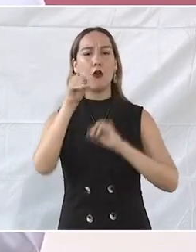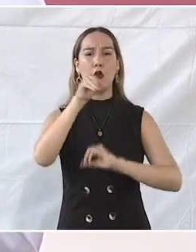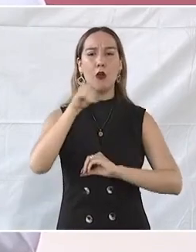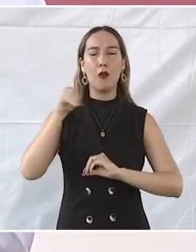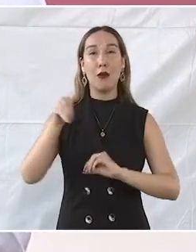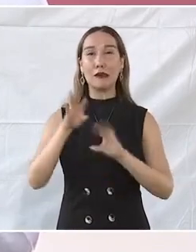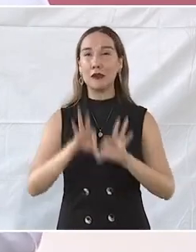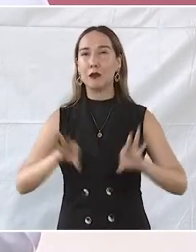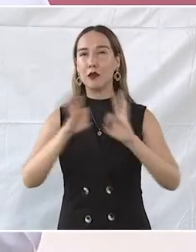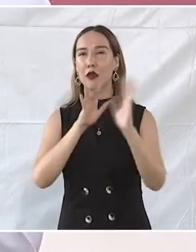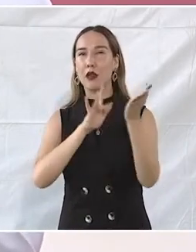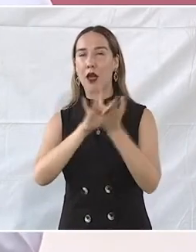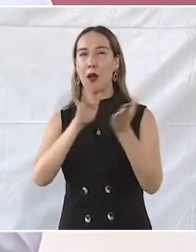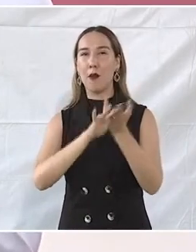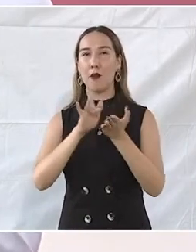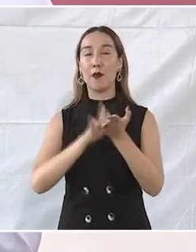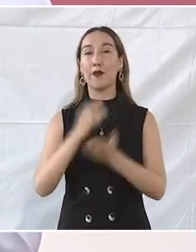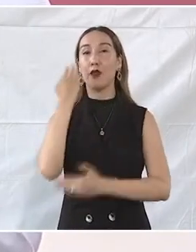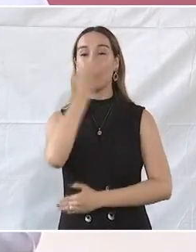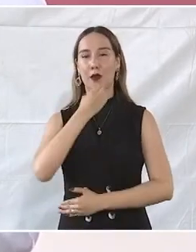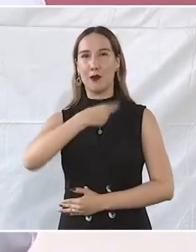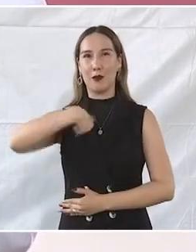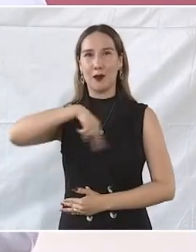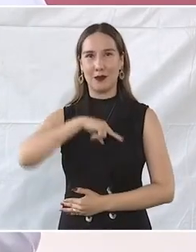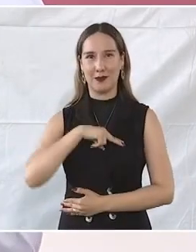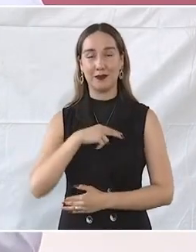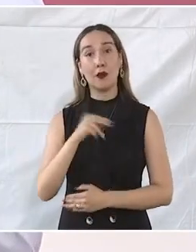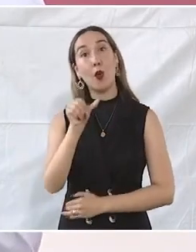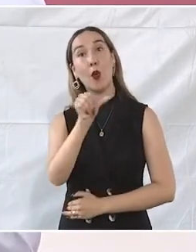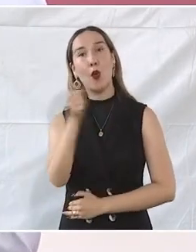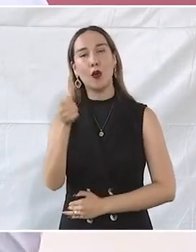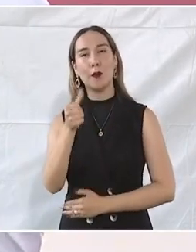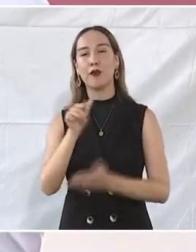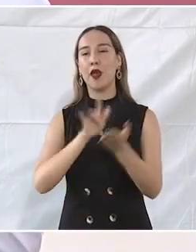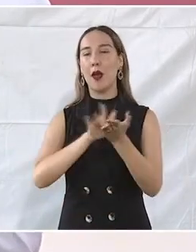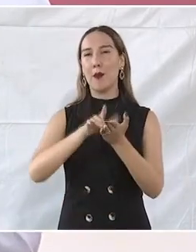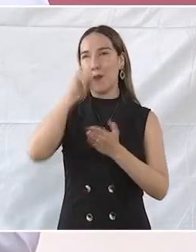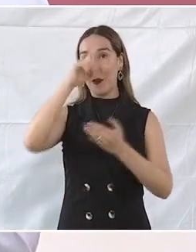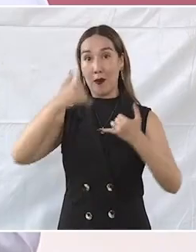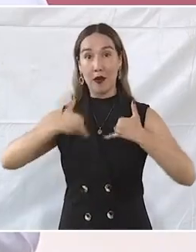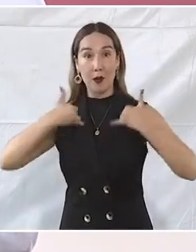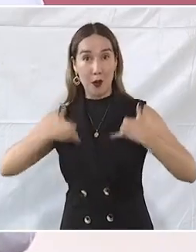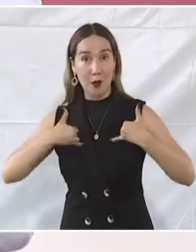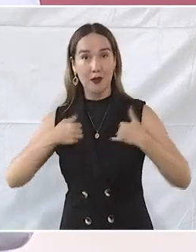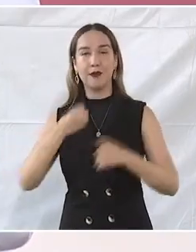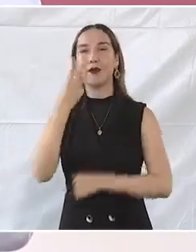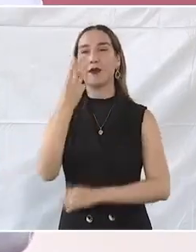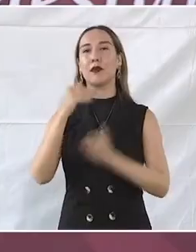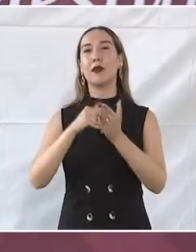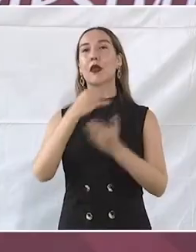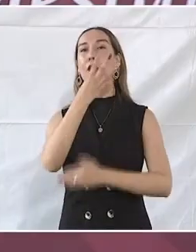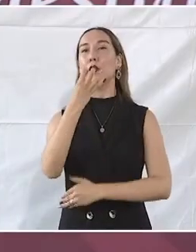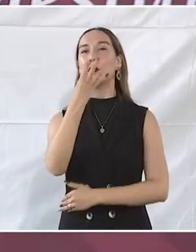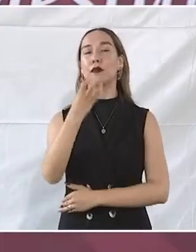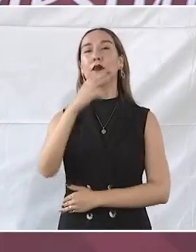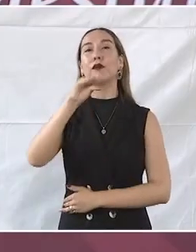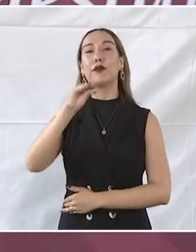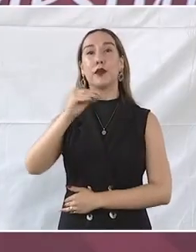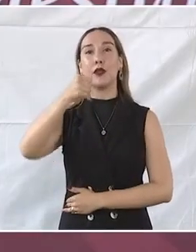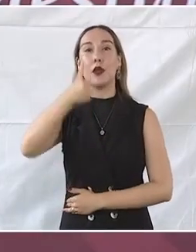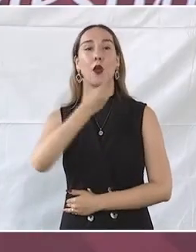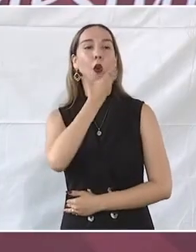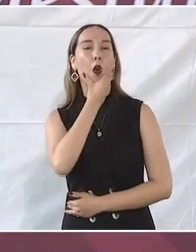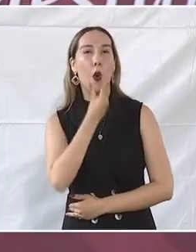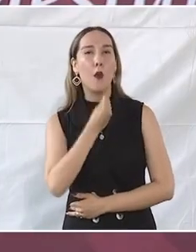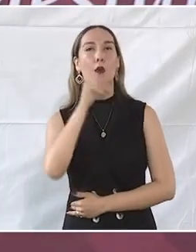Escuela es Nuestra. La atención a las juventudes no nos es ajena y por ello 3 mil 466 hombres